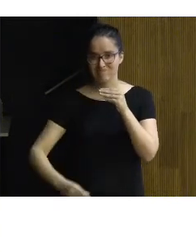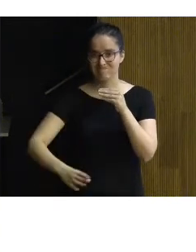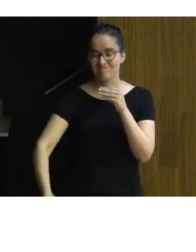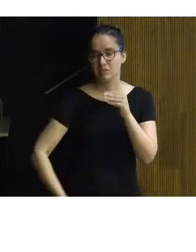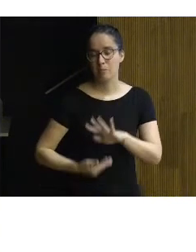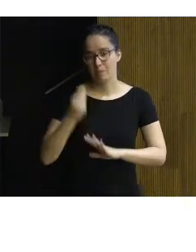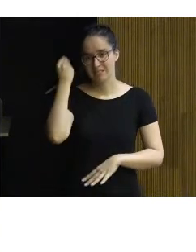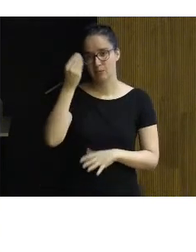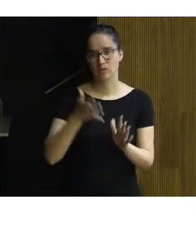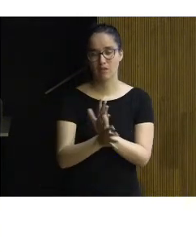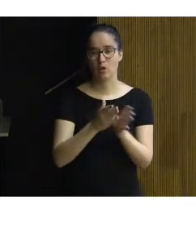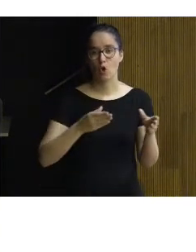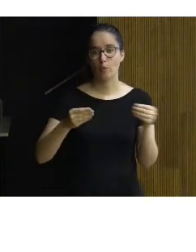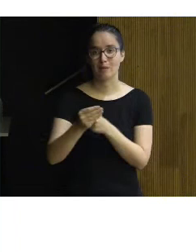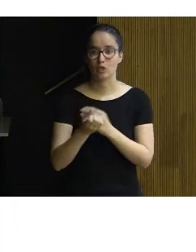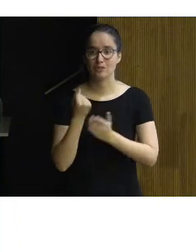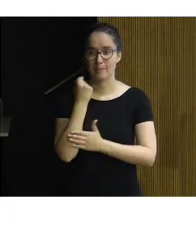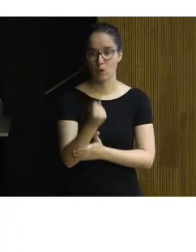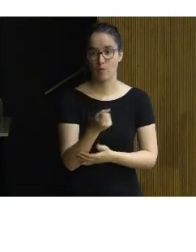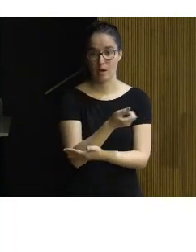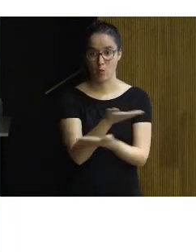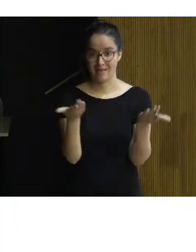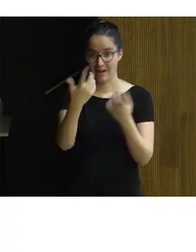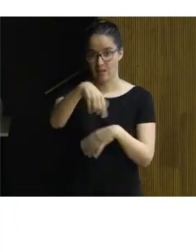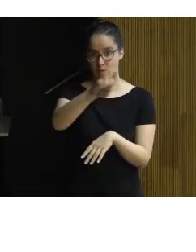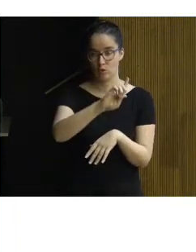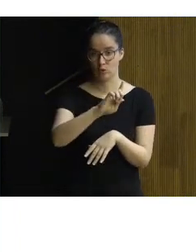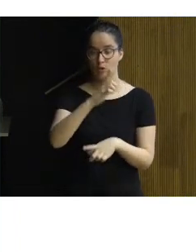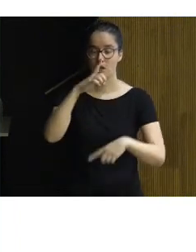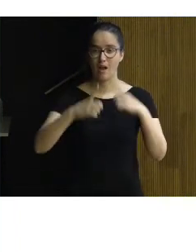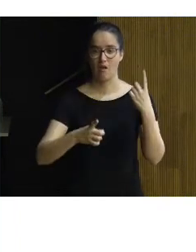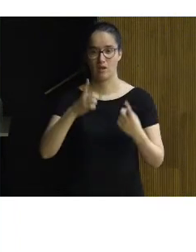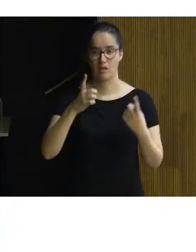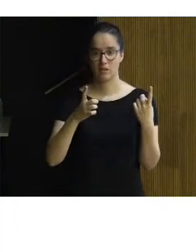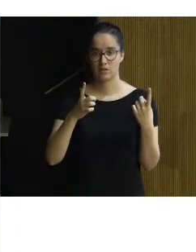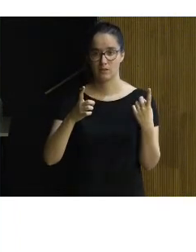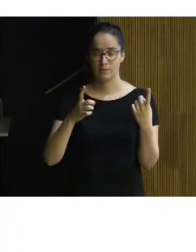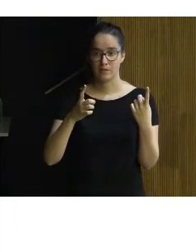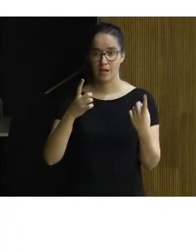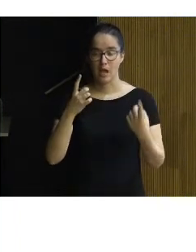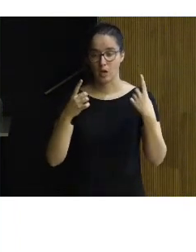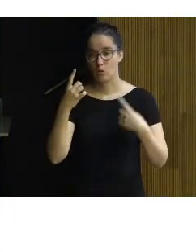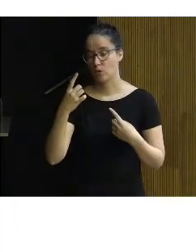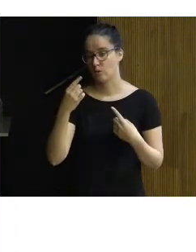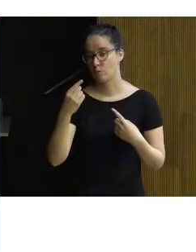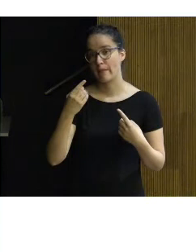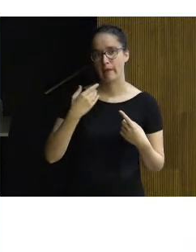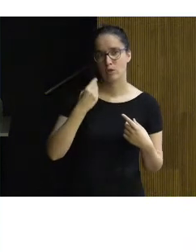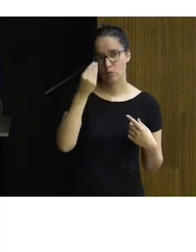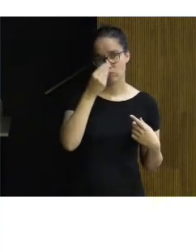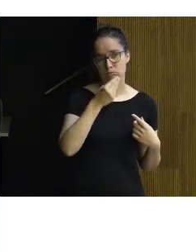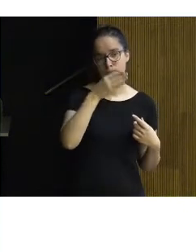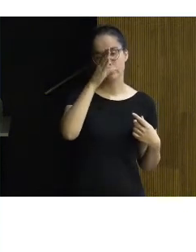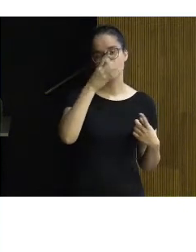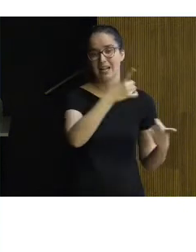eran documentos de apoyo para cualquiera de vosotros. A veces algunos sabemos más de lo que